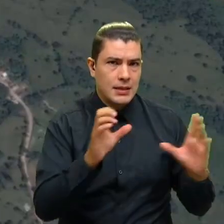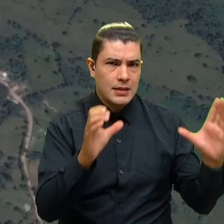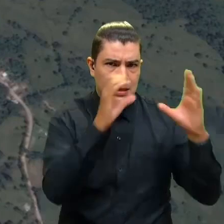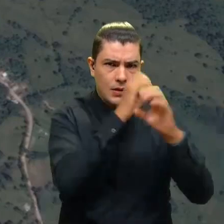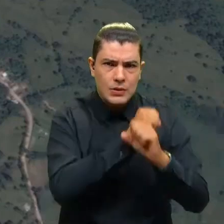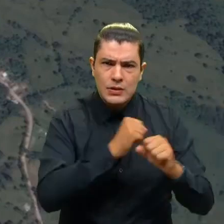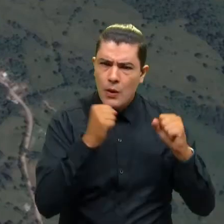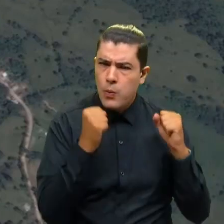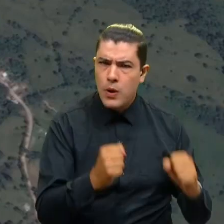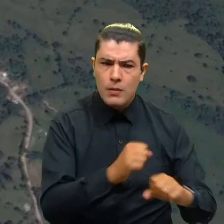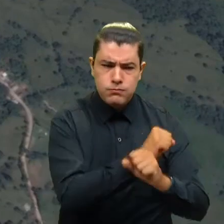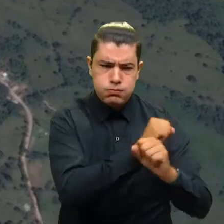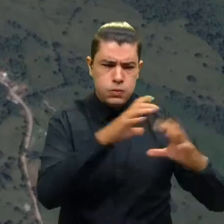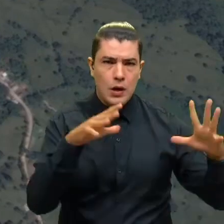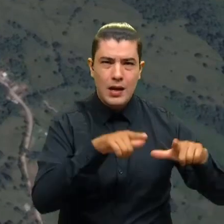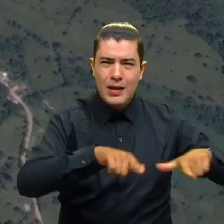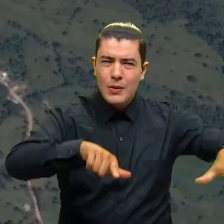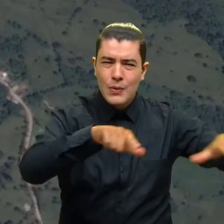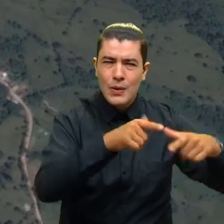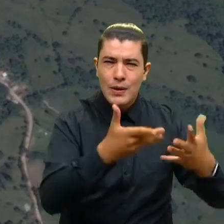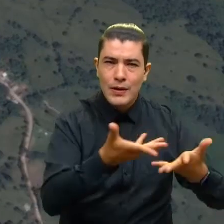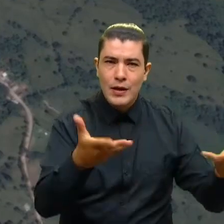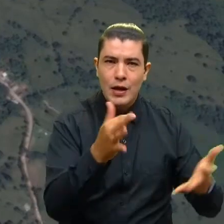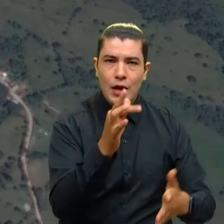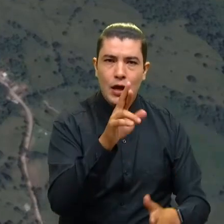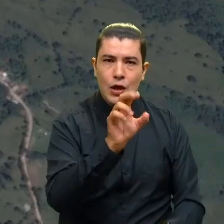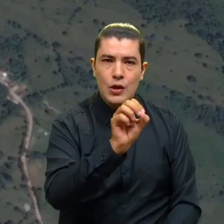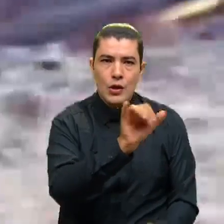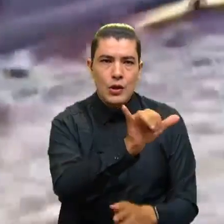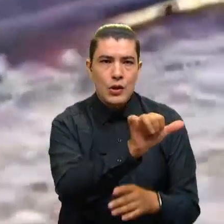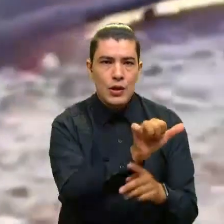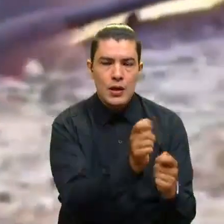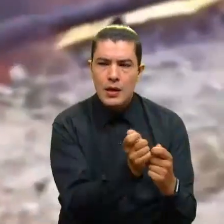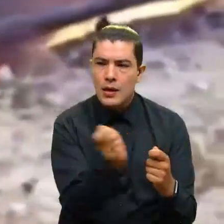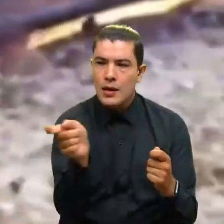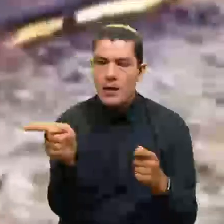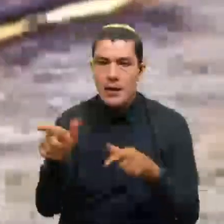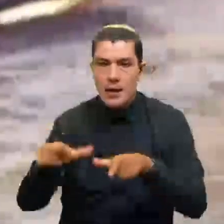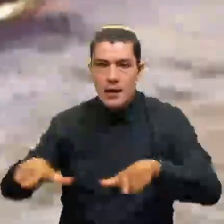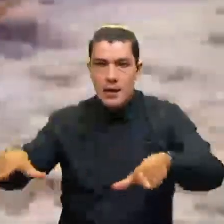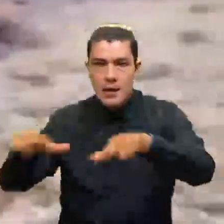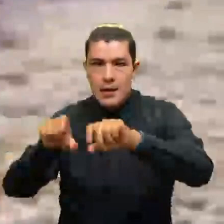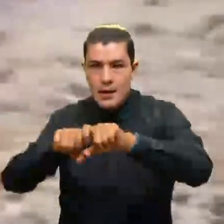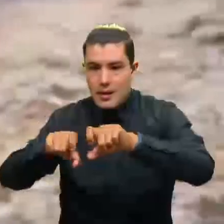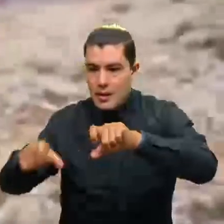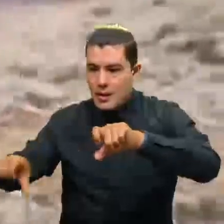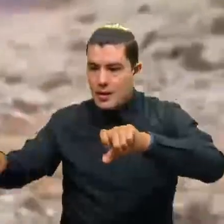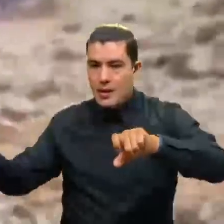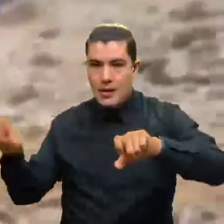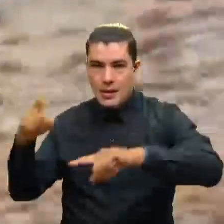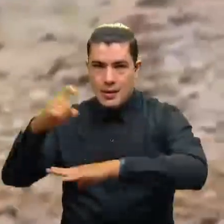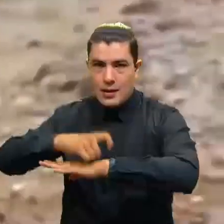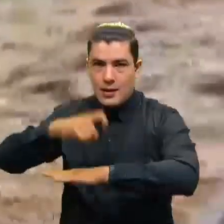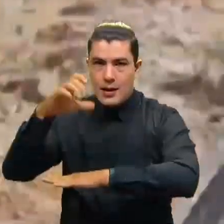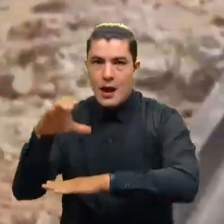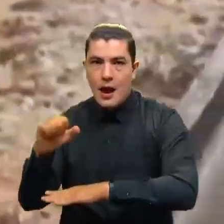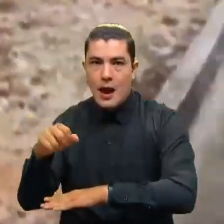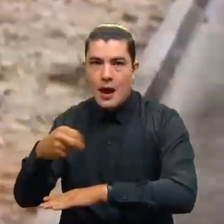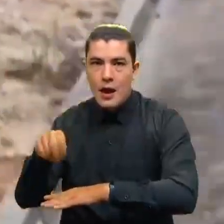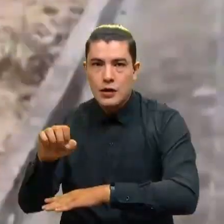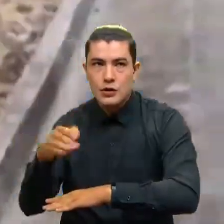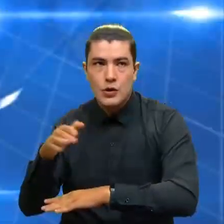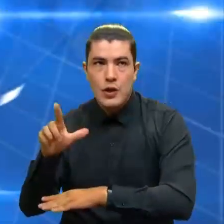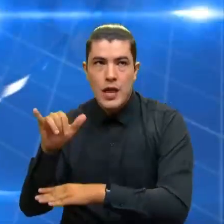fuerte explosión en el sector conocido como La Troya, muy cerca a la infraestructura del oleoducto Cañol y Moncoveñas. La información